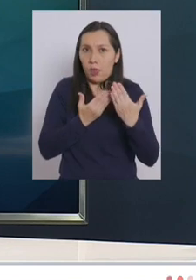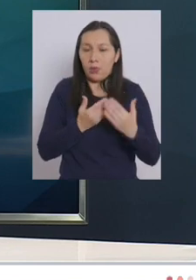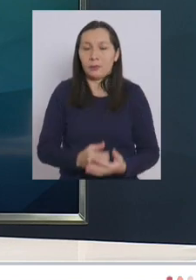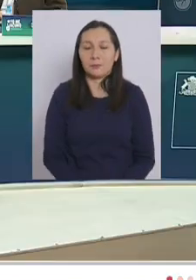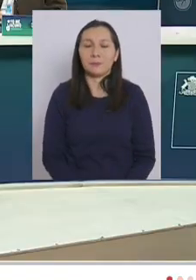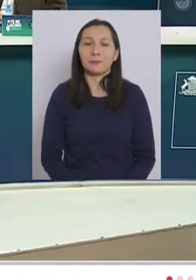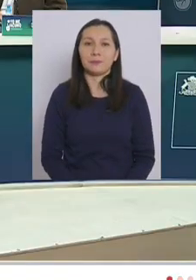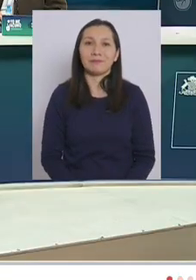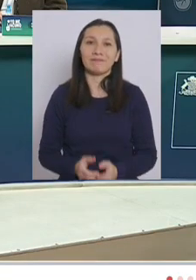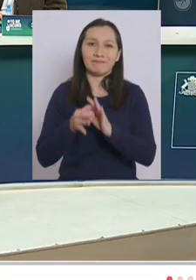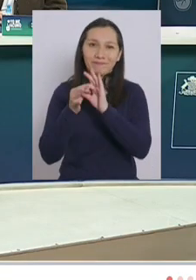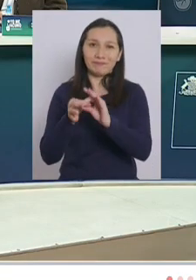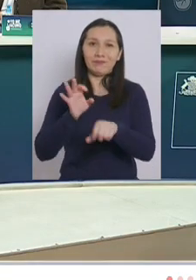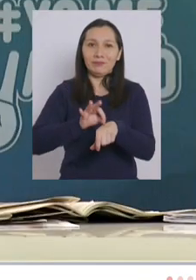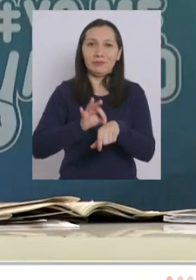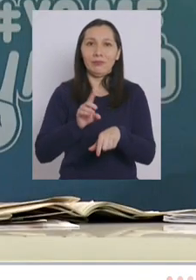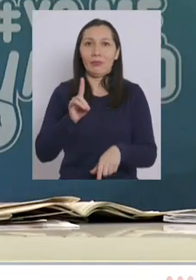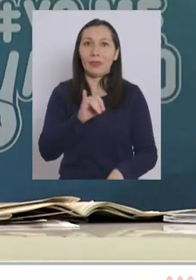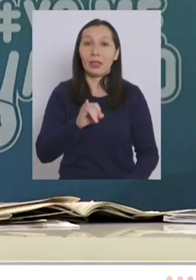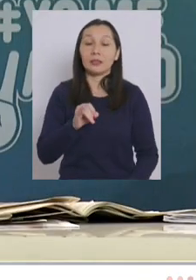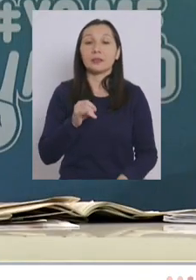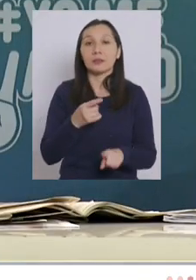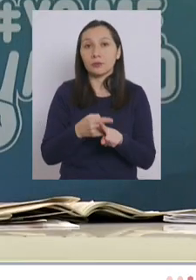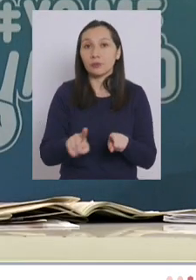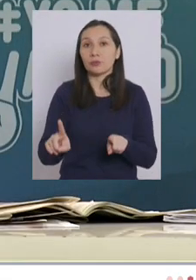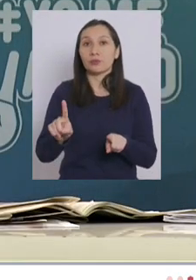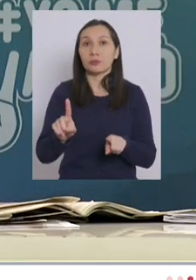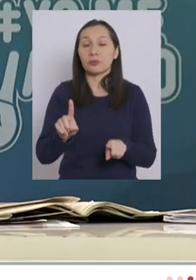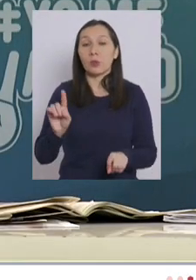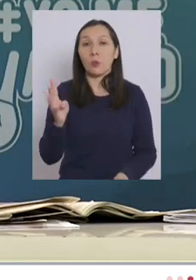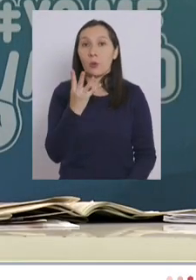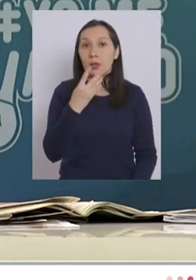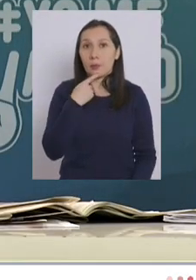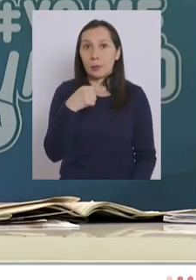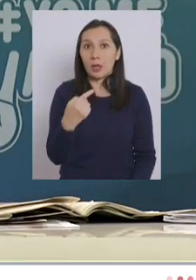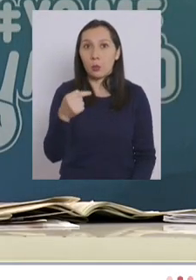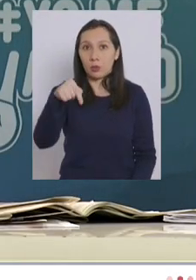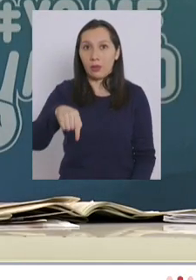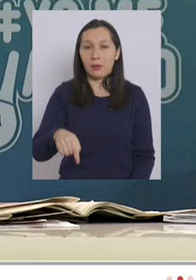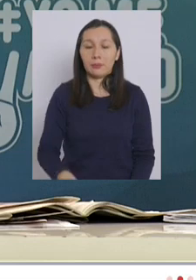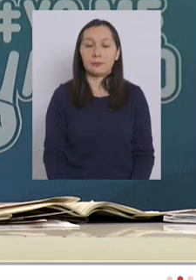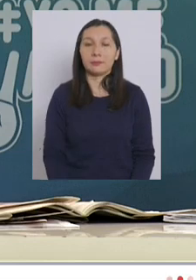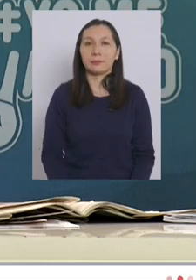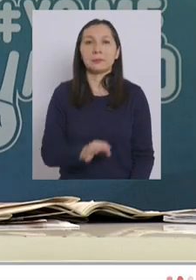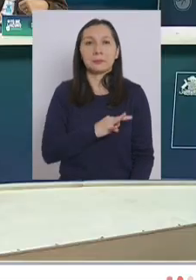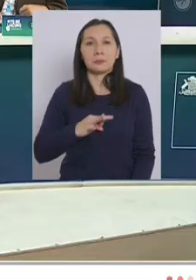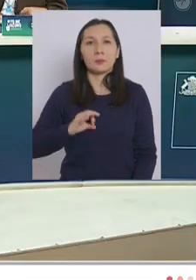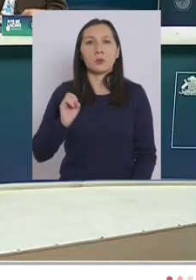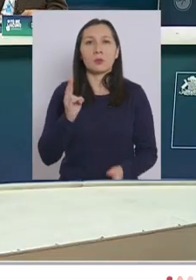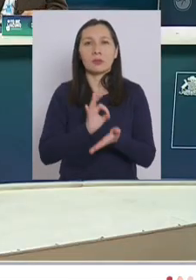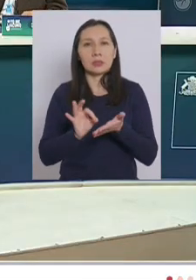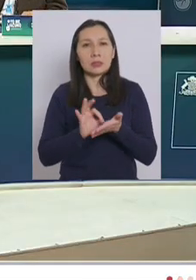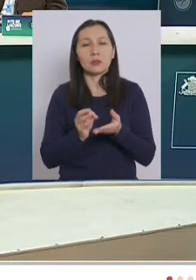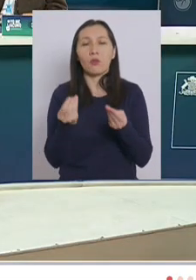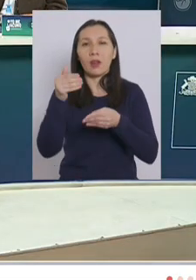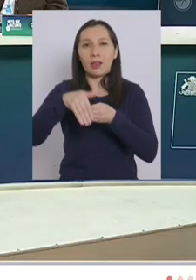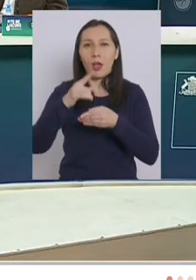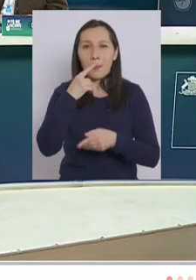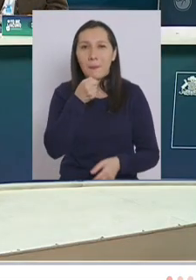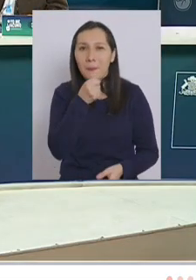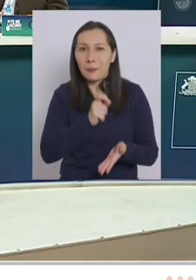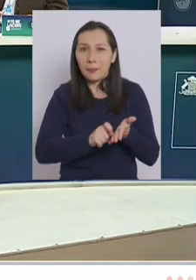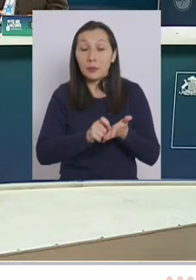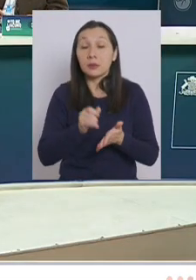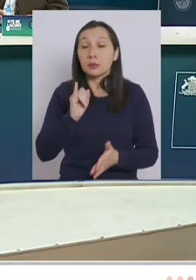muchas gracias doctora Daza pasamos a la cuarta pregunta del día ministro subsecretario muy buenas tardes